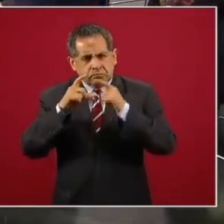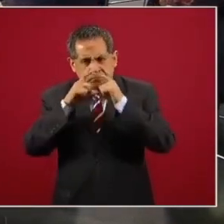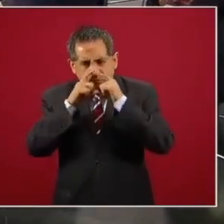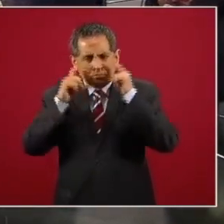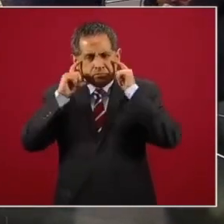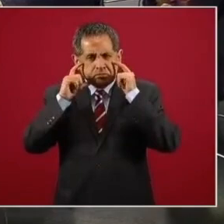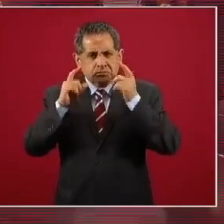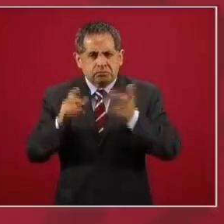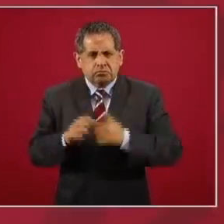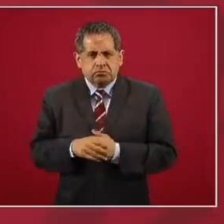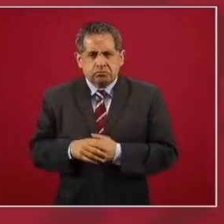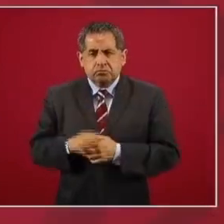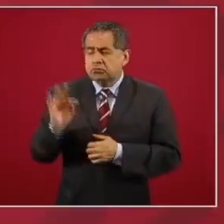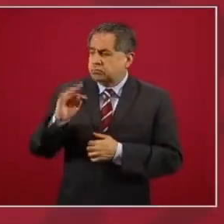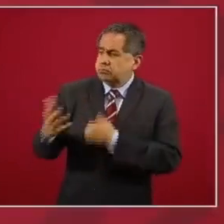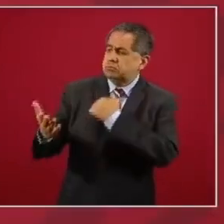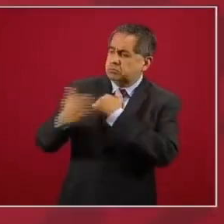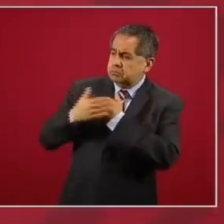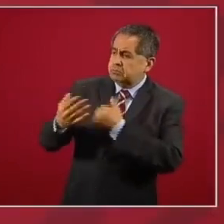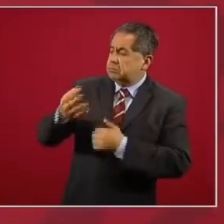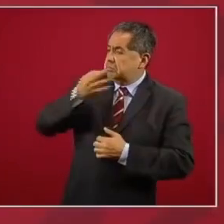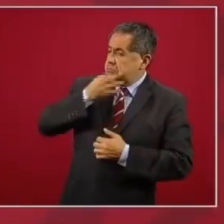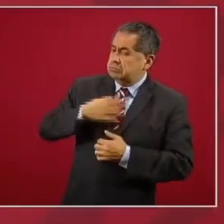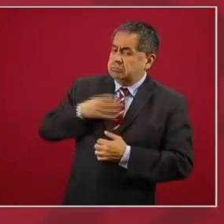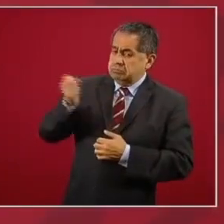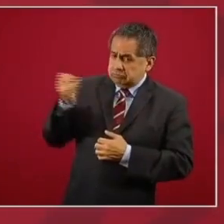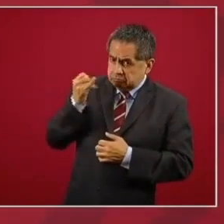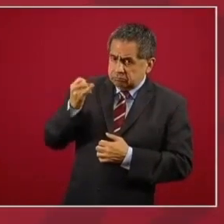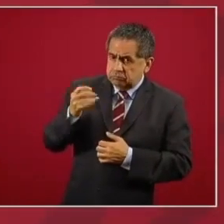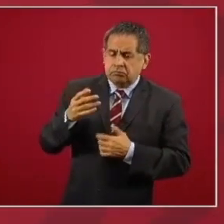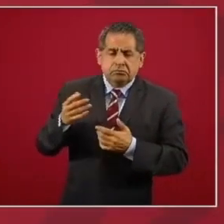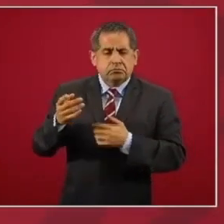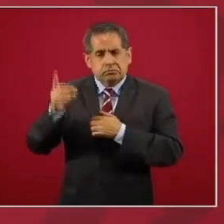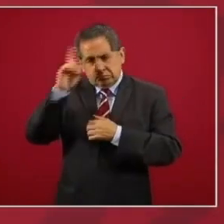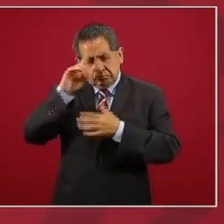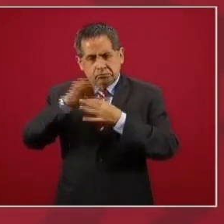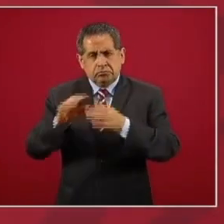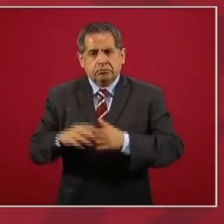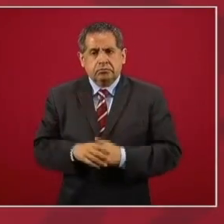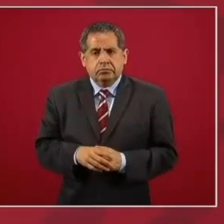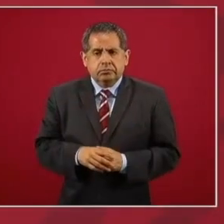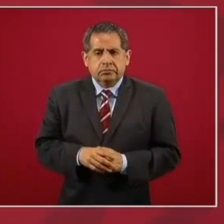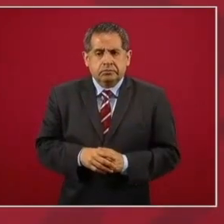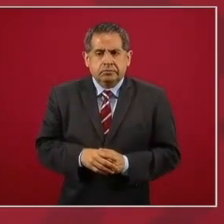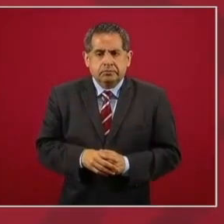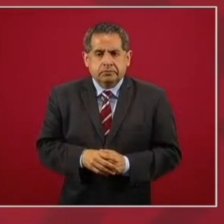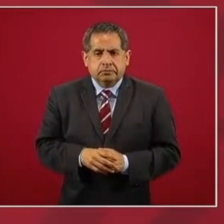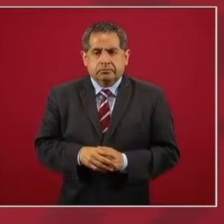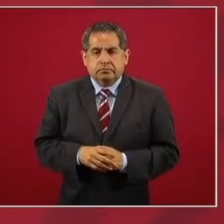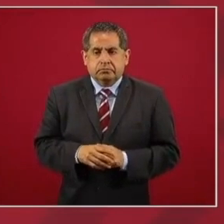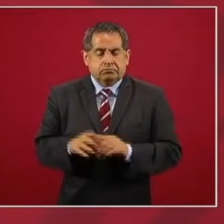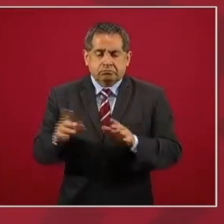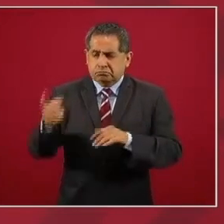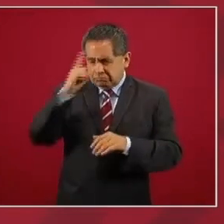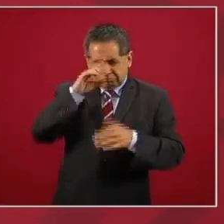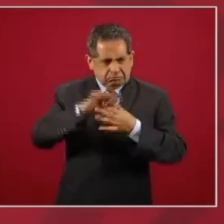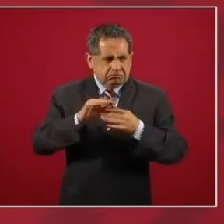cubrebocas? Si ellos lo deciden, sí. ¿Ya lo recomendaron? No sé.